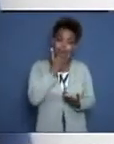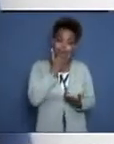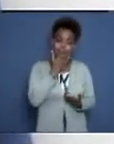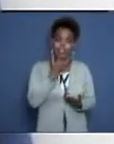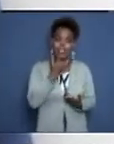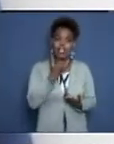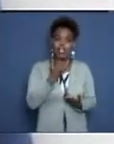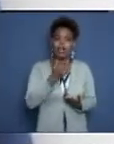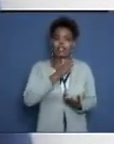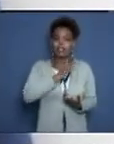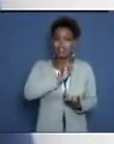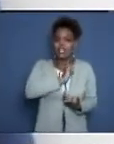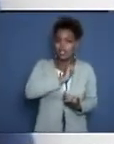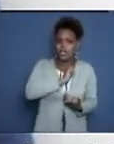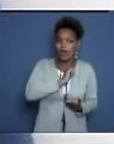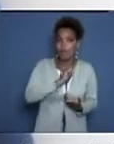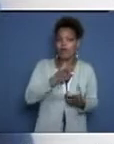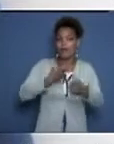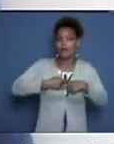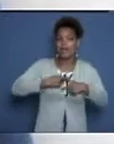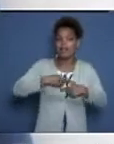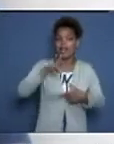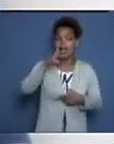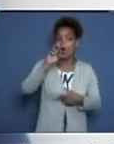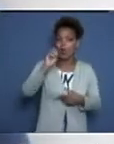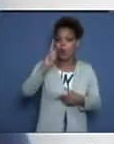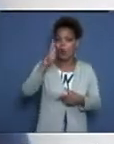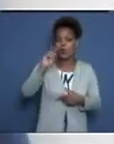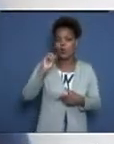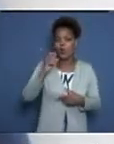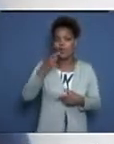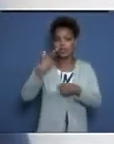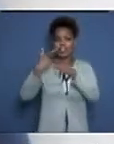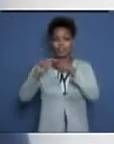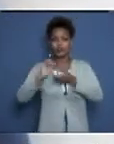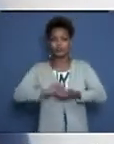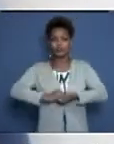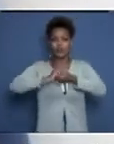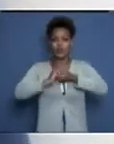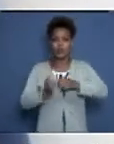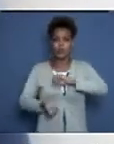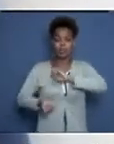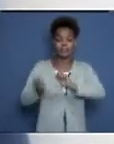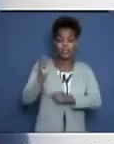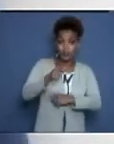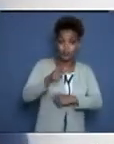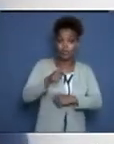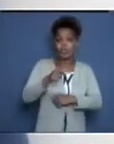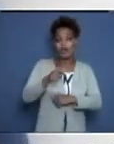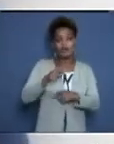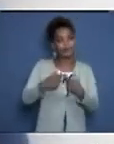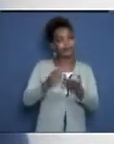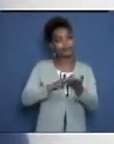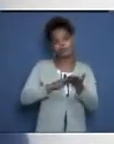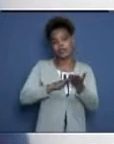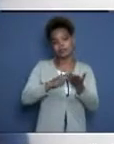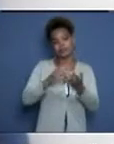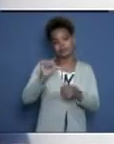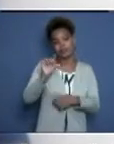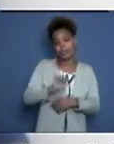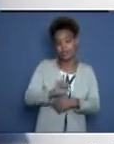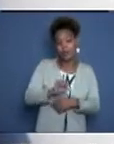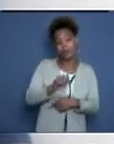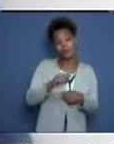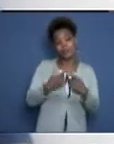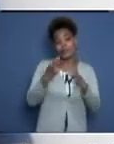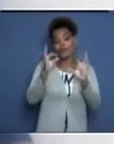de nuestro luchador greco Ismael Borrero. No se logró, perdió sorpresivamente en su primer combate. Pero bueno, esto ocurre en Juegos de